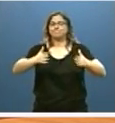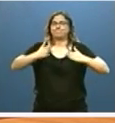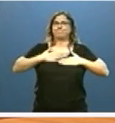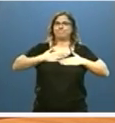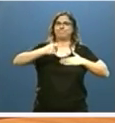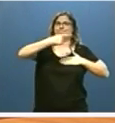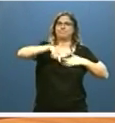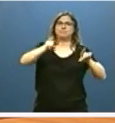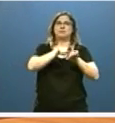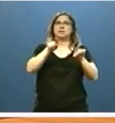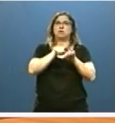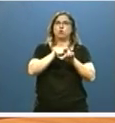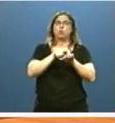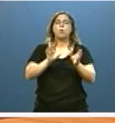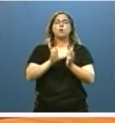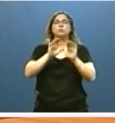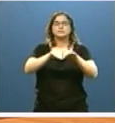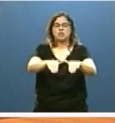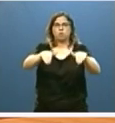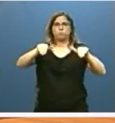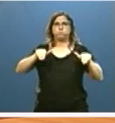retirándose la Junta del mismo.